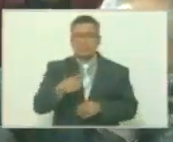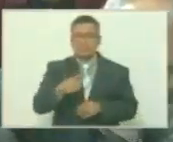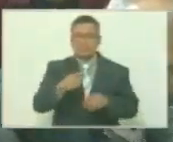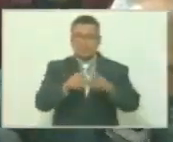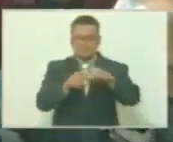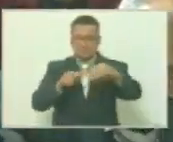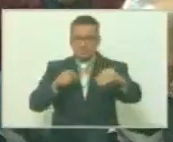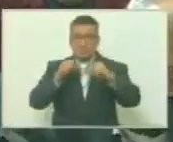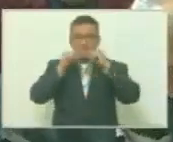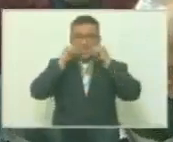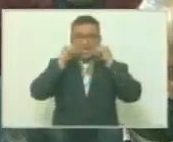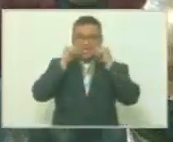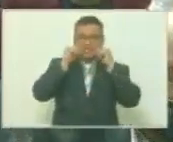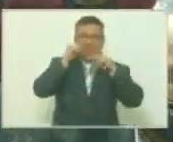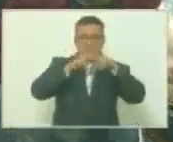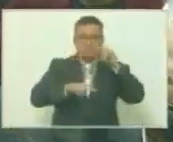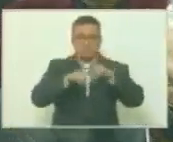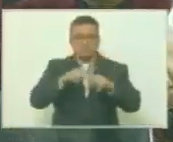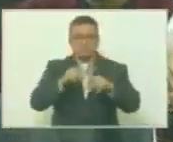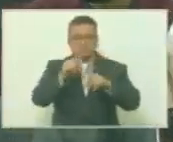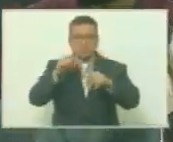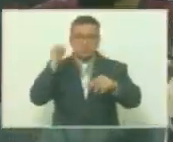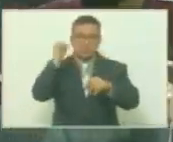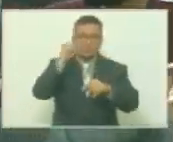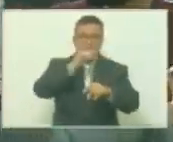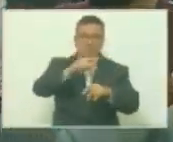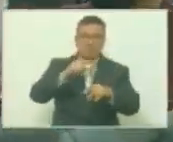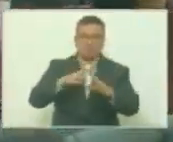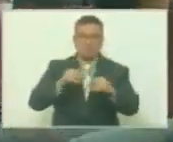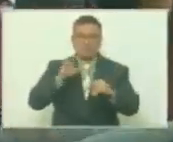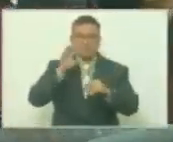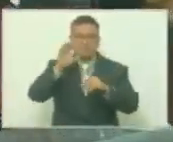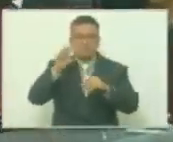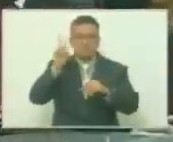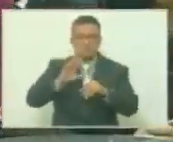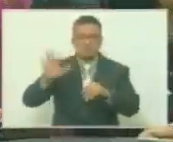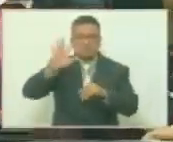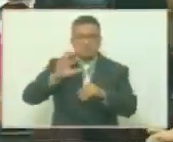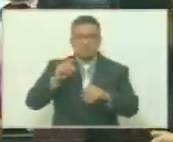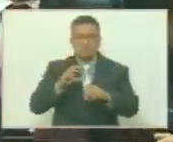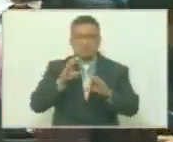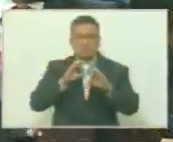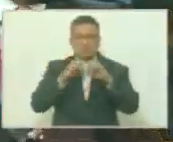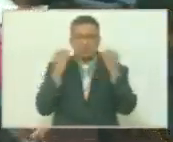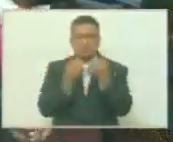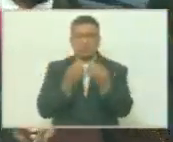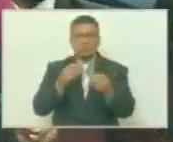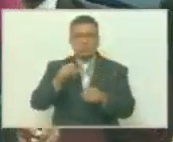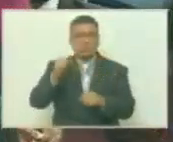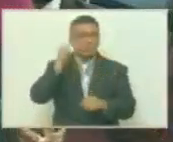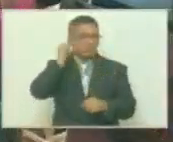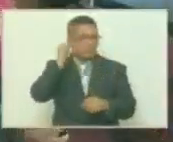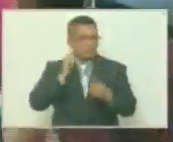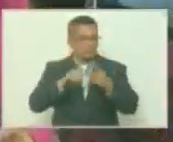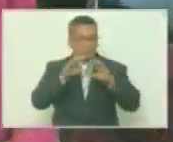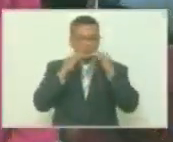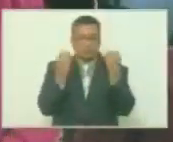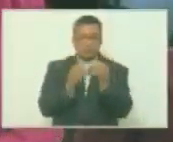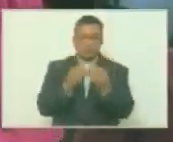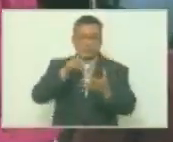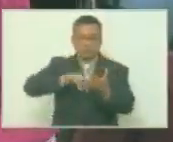cuchillo en la boca, lanzado por todo el país, organizaciones de mujeres, organizaciones de